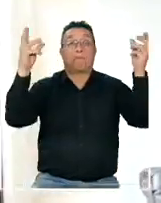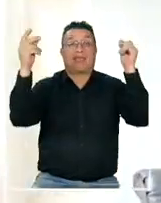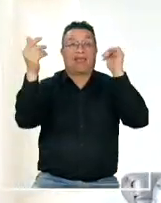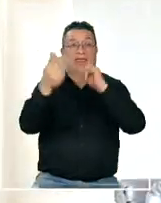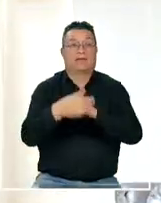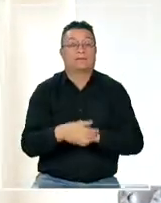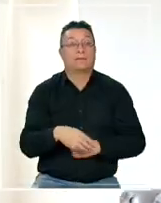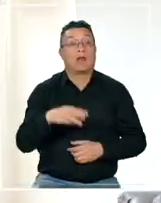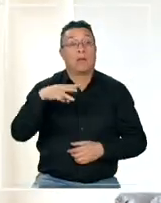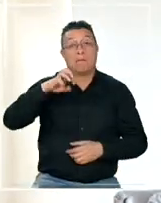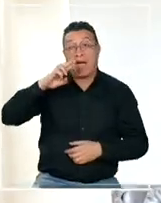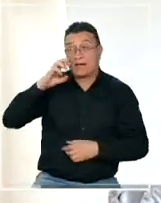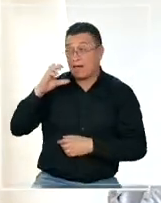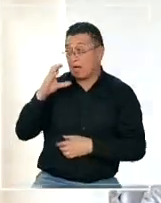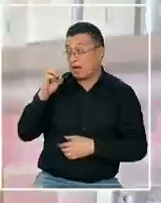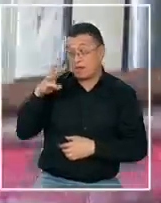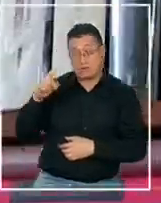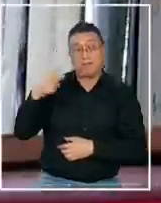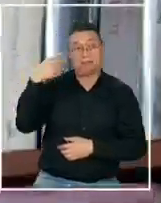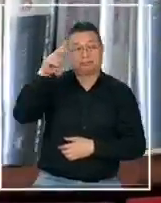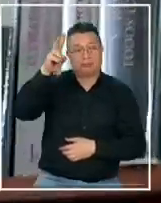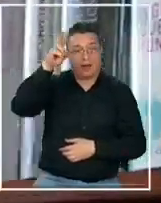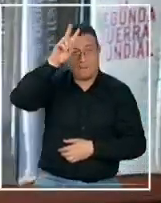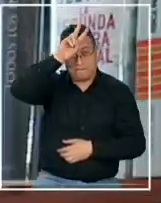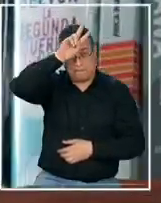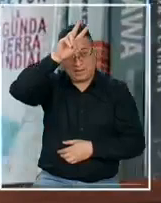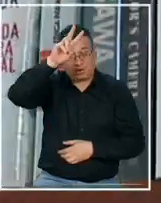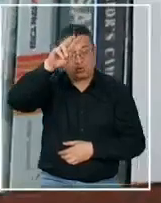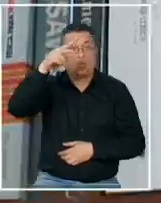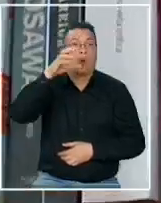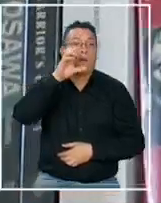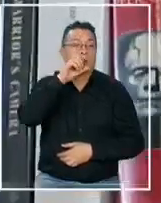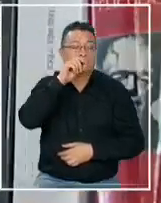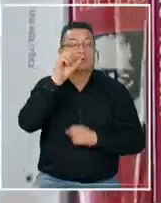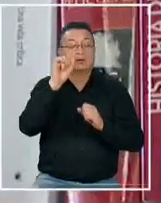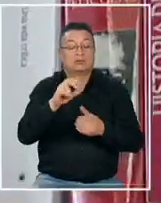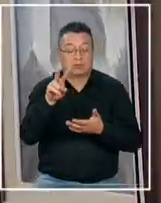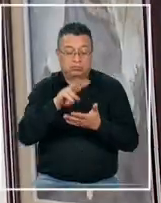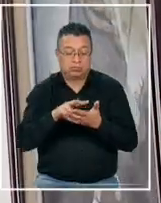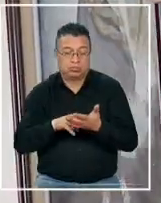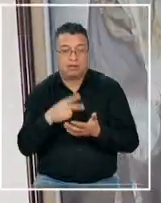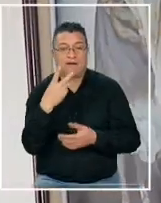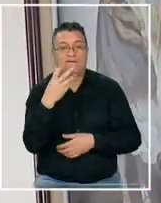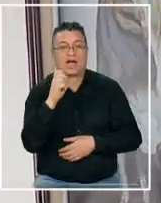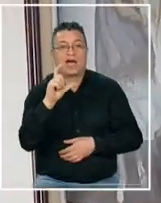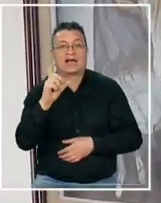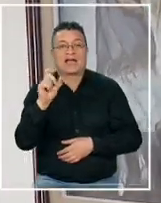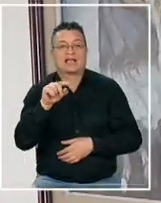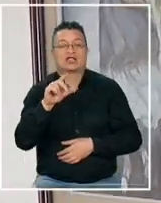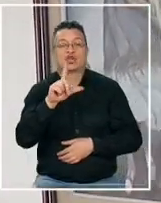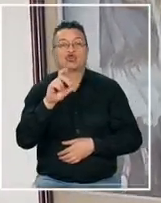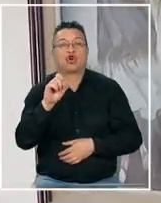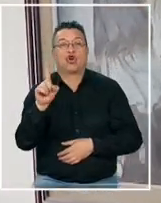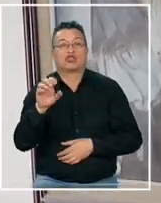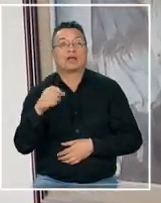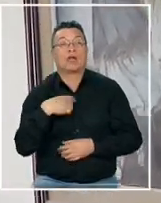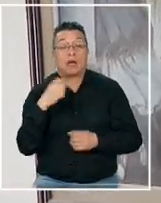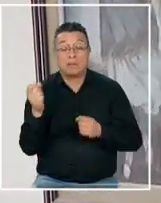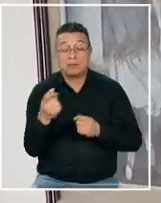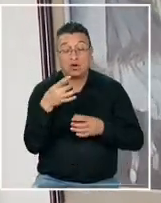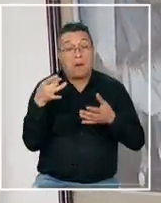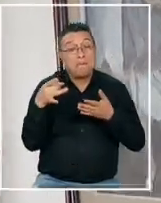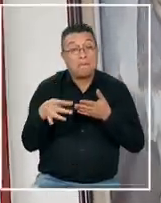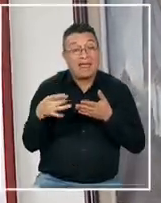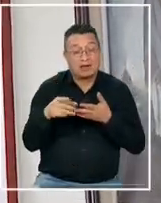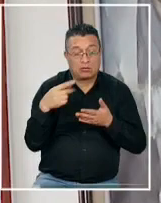María del Carmen es originaria del Perú y siempre ha leído a Mario Vargas Llosa la primera vez que oí sobre el fenómeno plástico